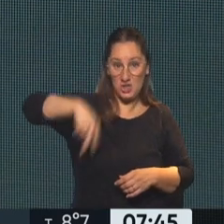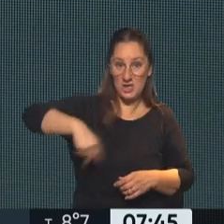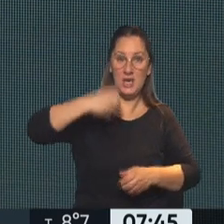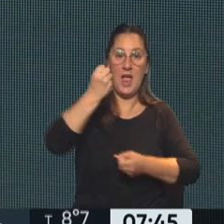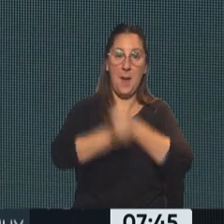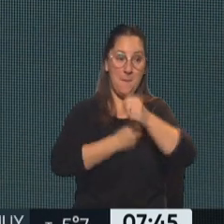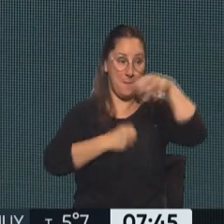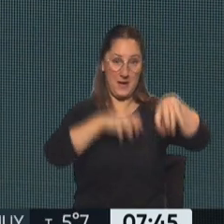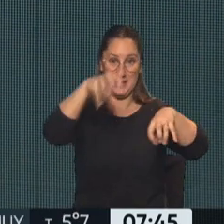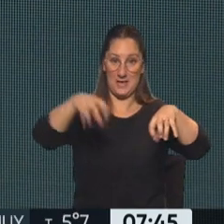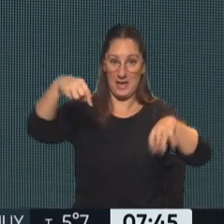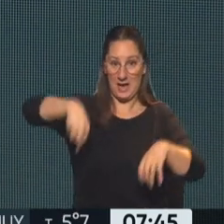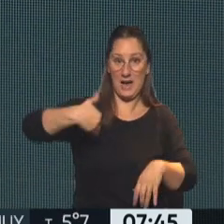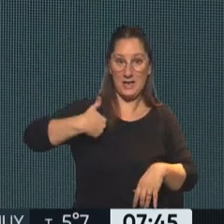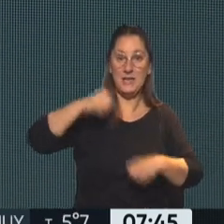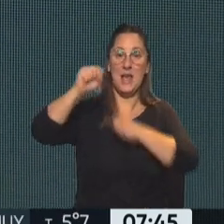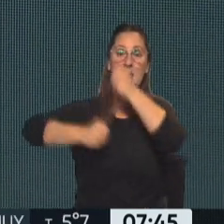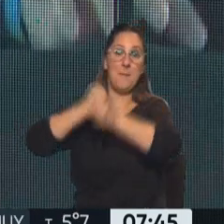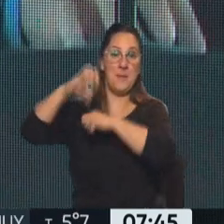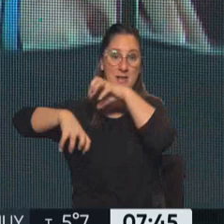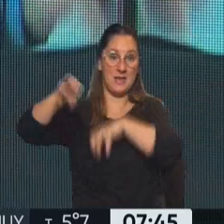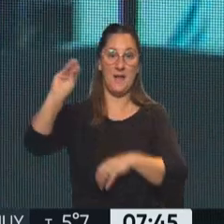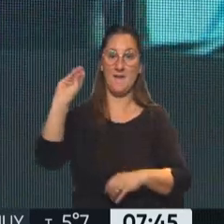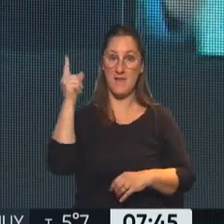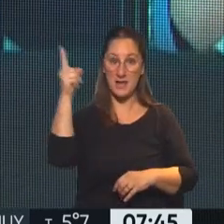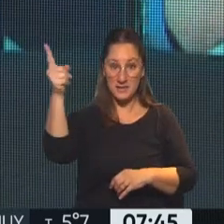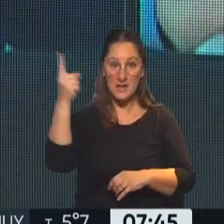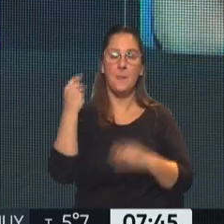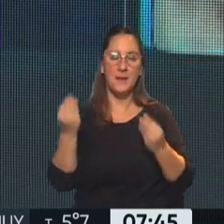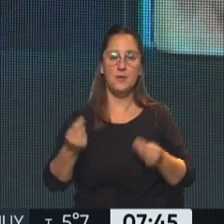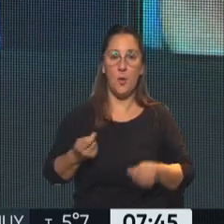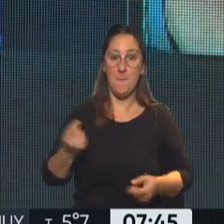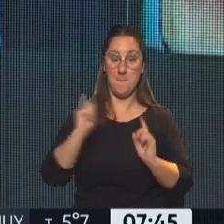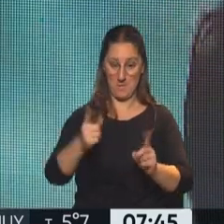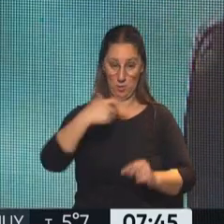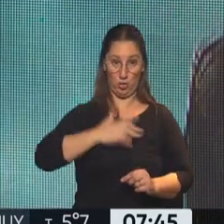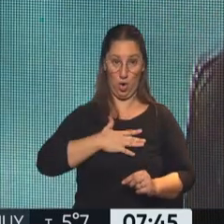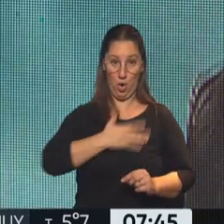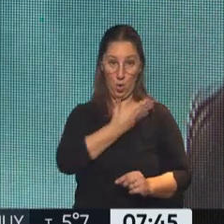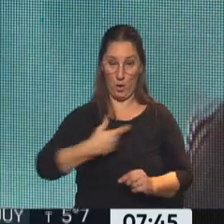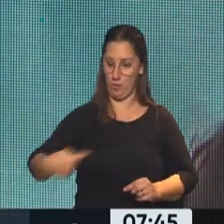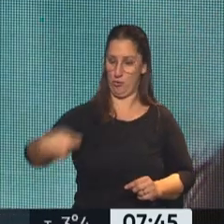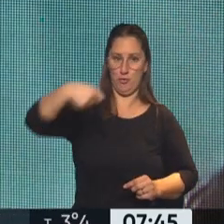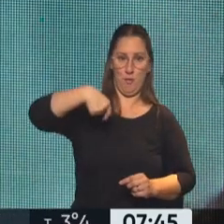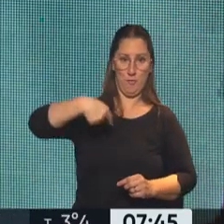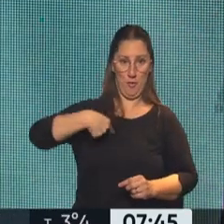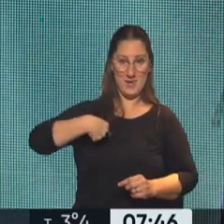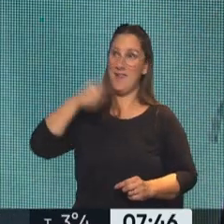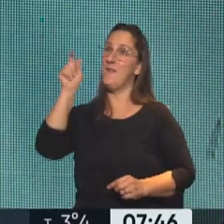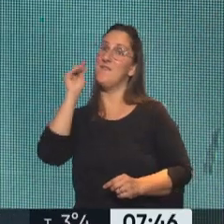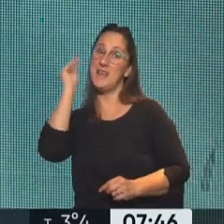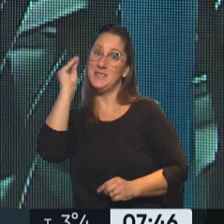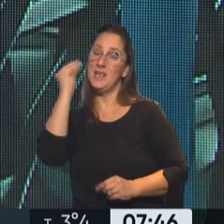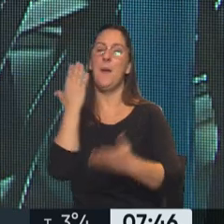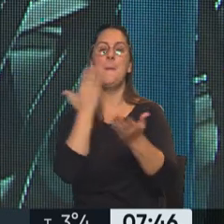empresas en la Argentina y en Brasil, lo que hizo fue comprarse a sí mismo los caños en Brasil y pedirle